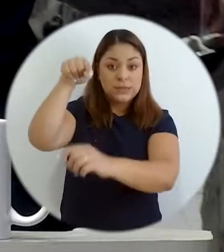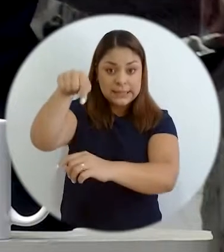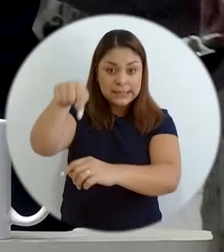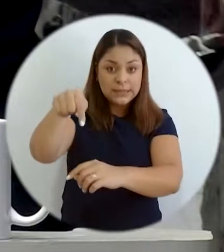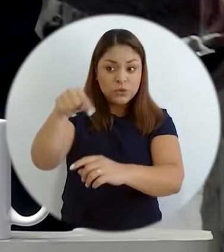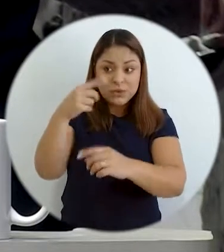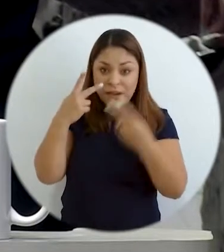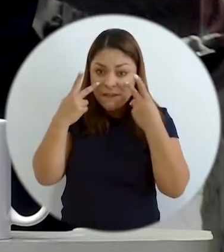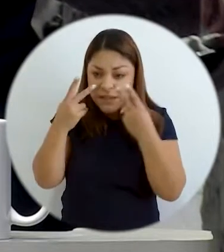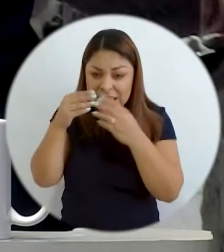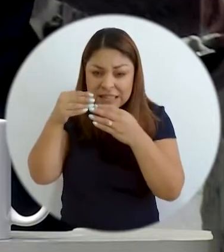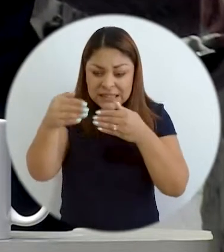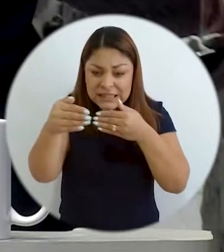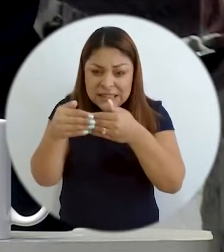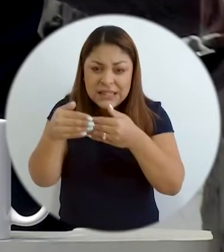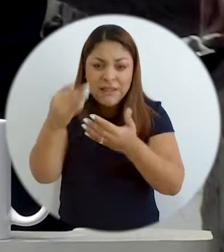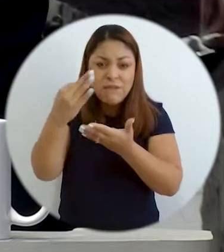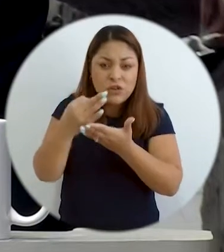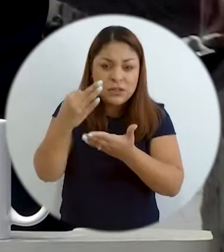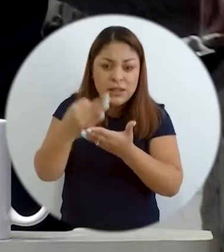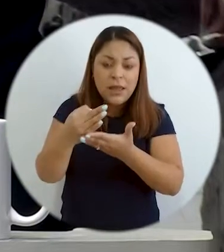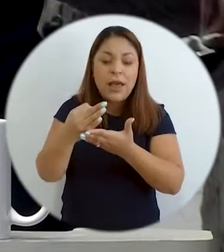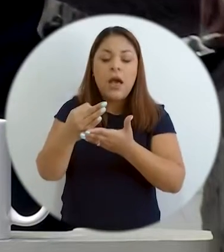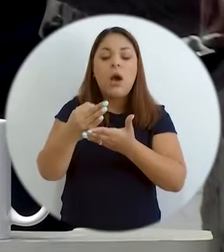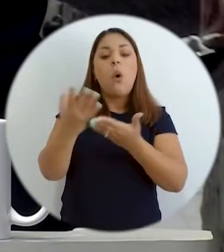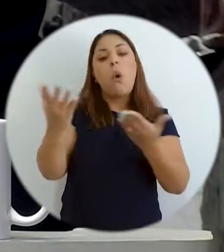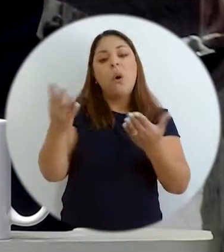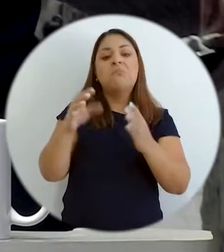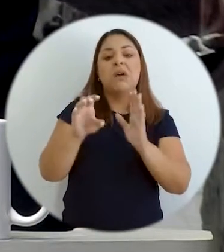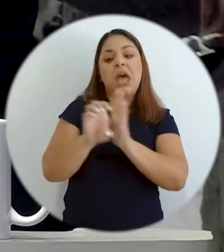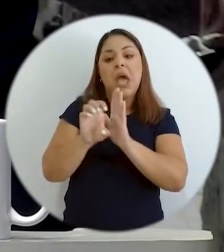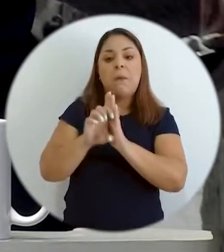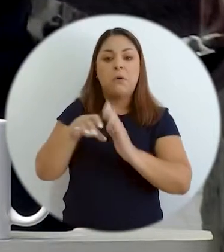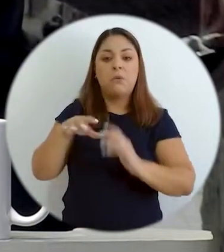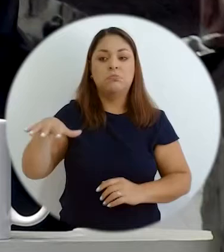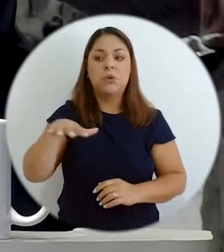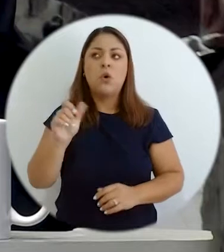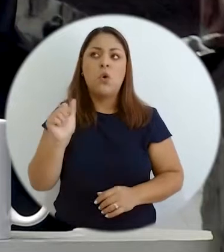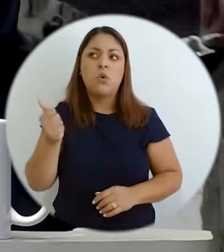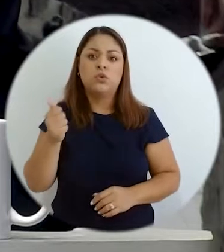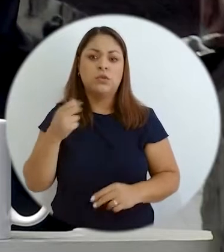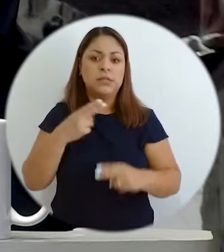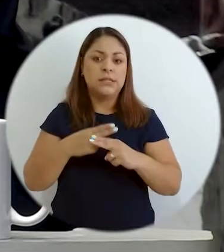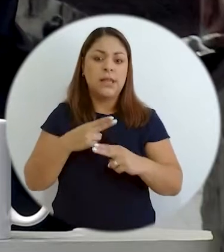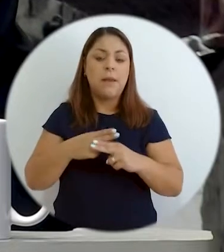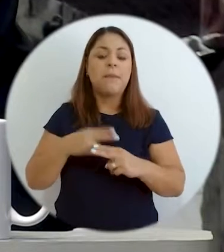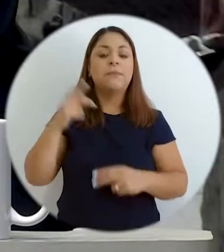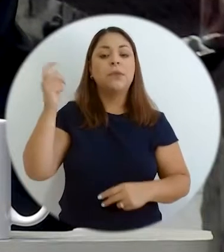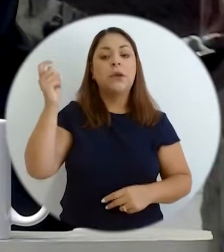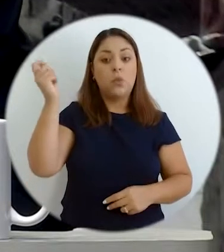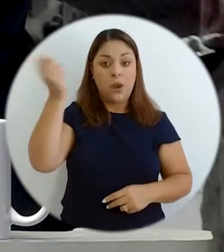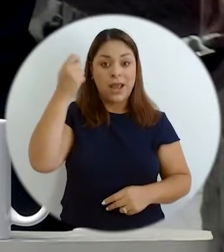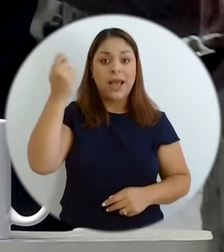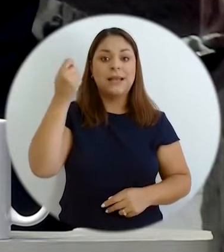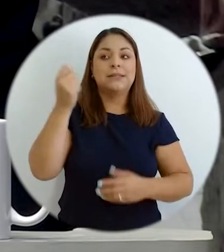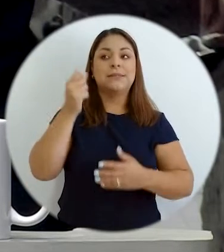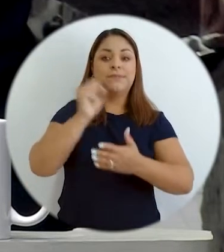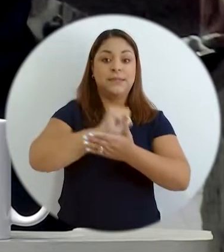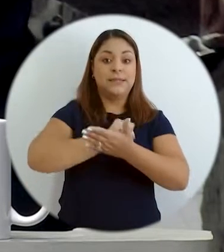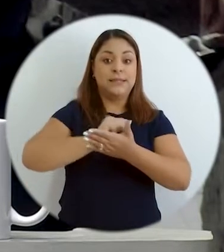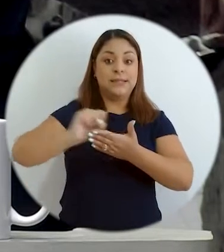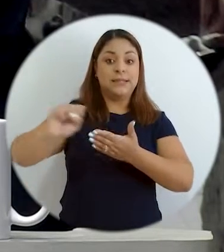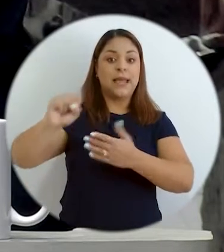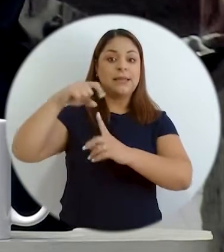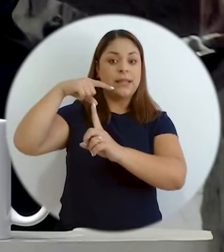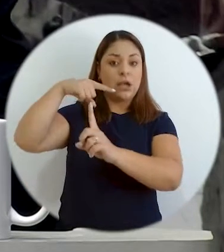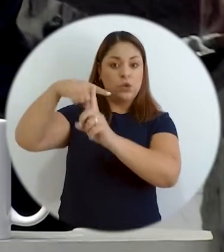y si no se pega la línea fronteriza, se corre más para acá, encuentra en Cantón, en distrito de la cruz, Guanacaste, en Santa Cruz,